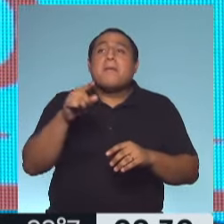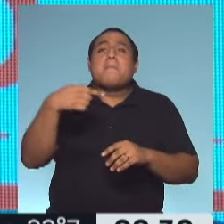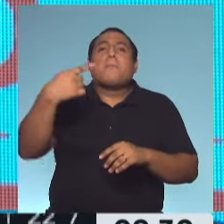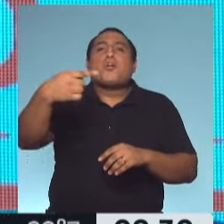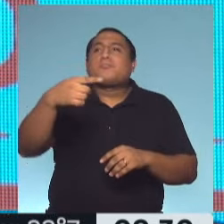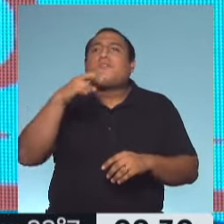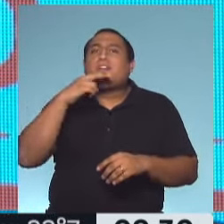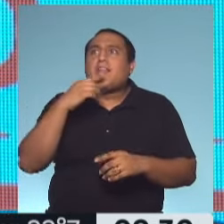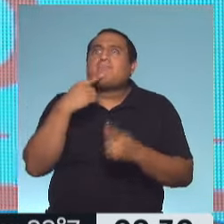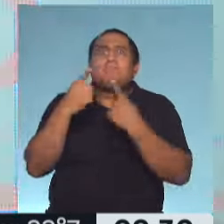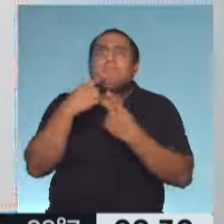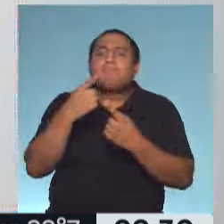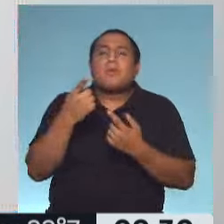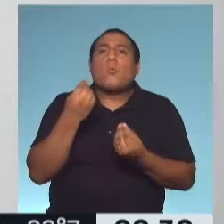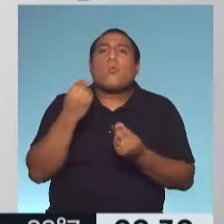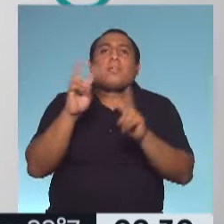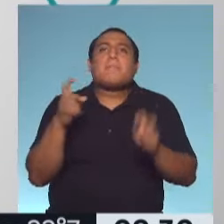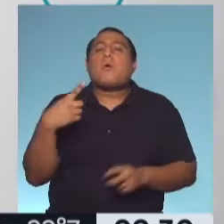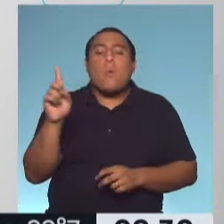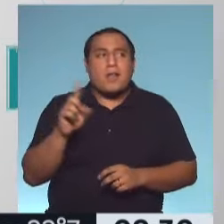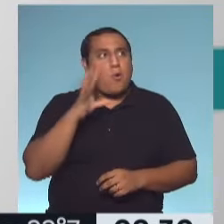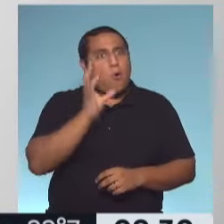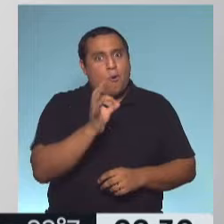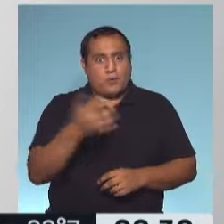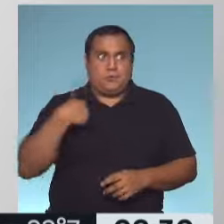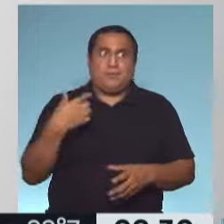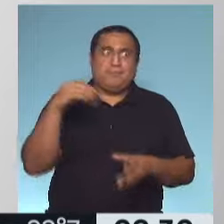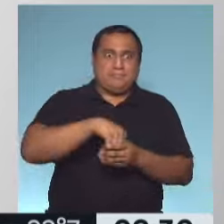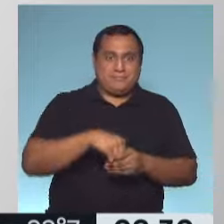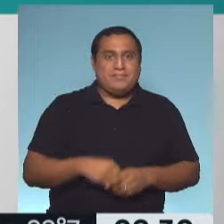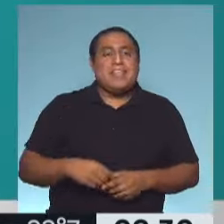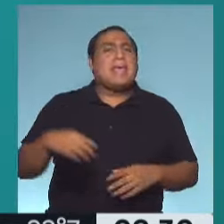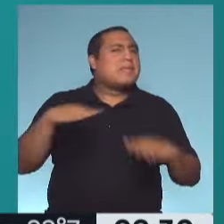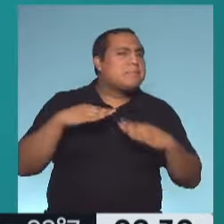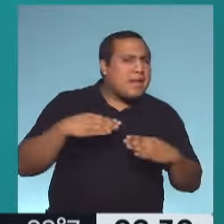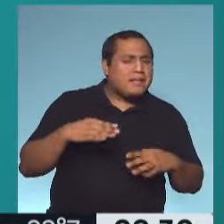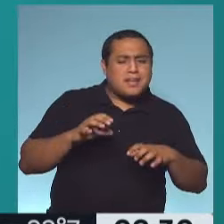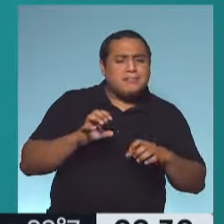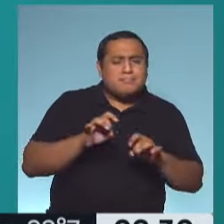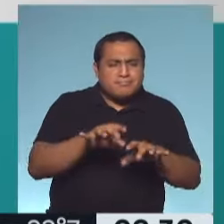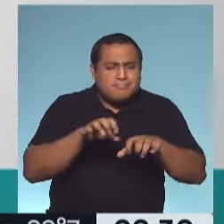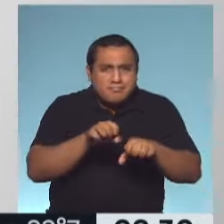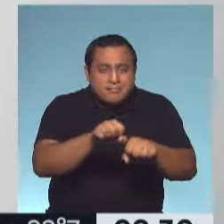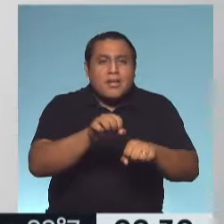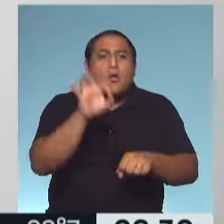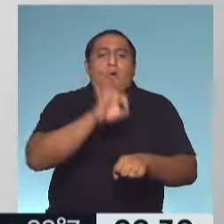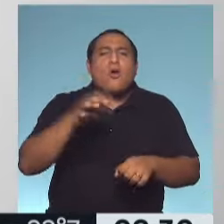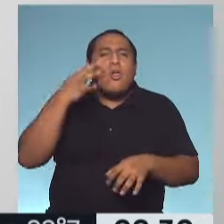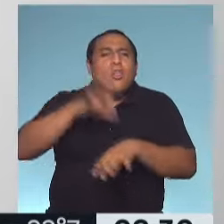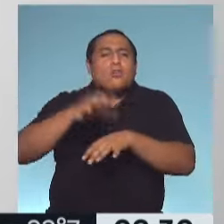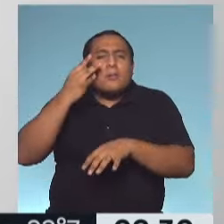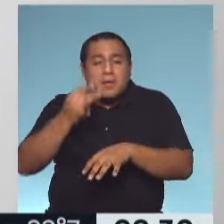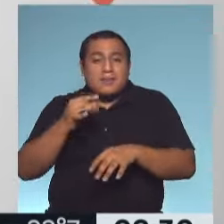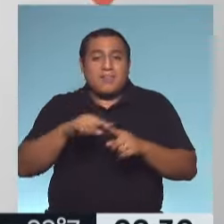elegir qué consultorio abrimos el próximo viernes. Por supuesto, ya estoy votando. A gimnasia, cazabacterias o dermatología, arroba en